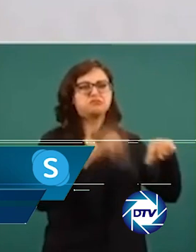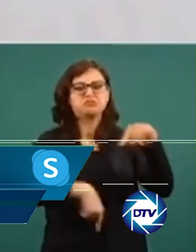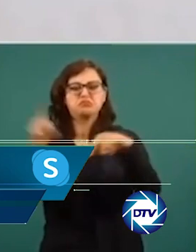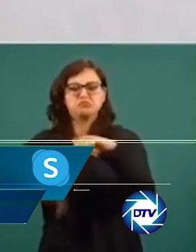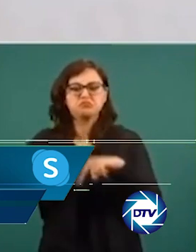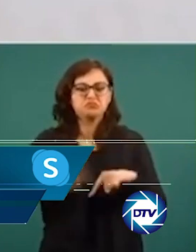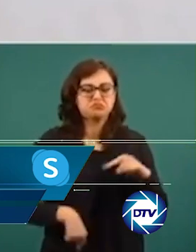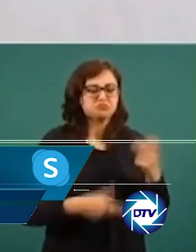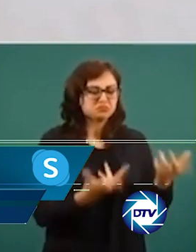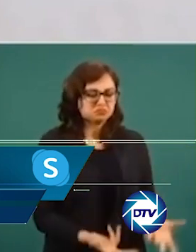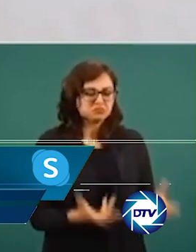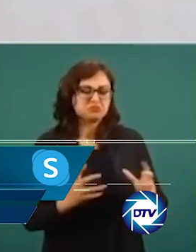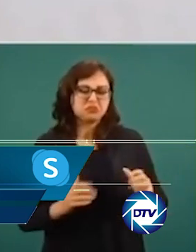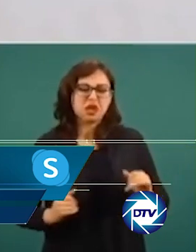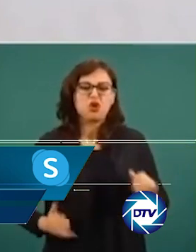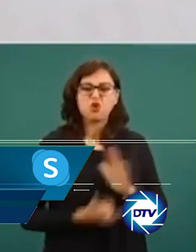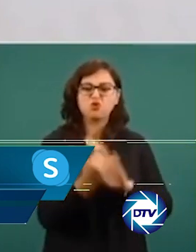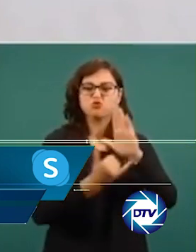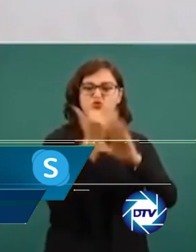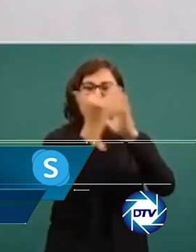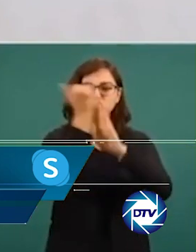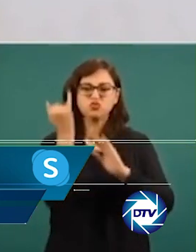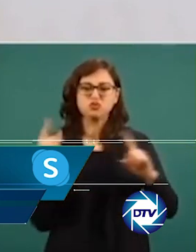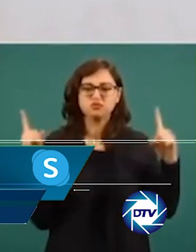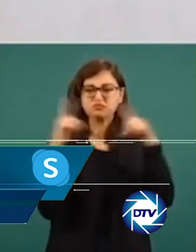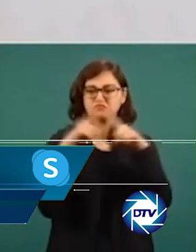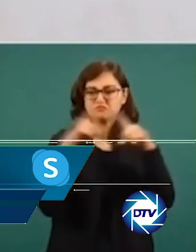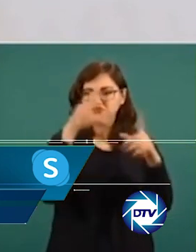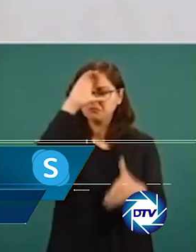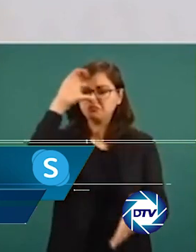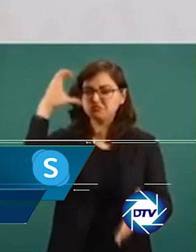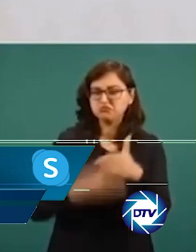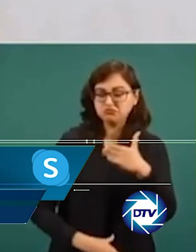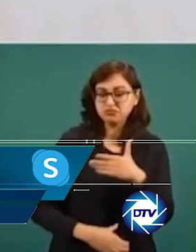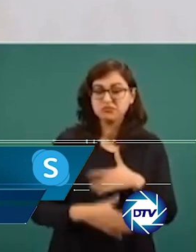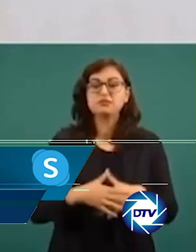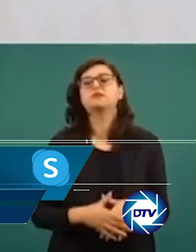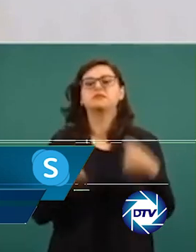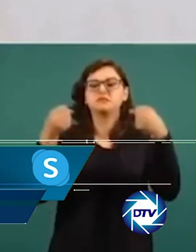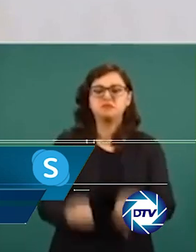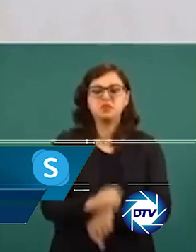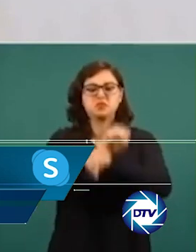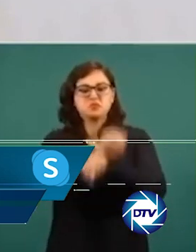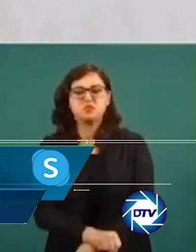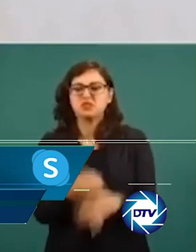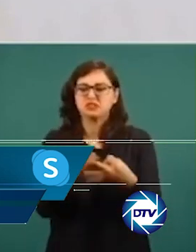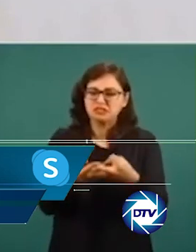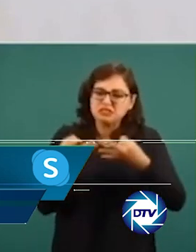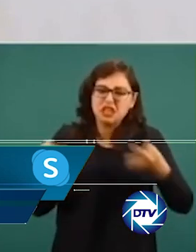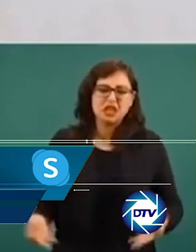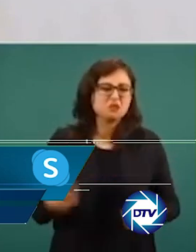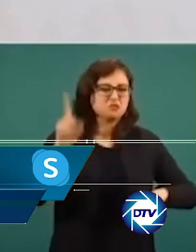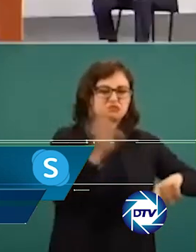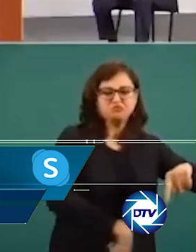crímenes con libertad. ¿Esto qué hizo? Pues permitió a los cárteles crecer y apodrarse de espacios que las autoridades